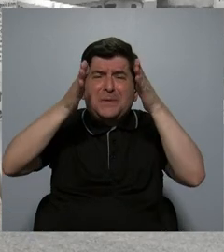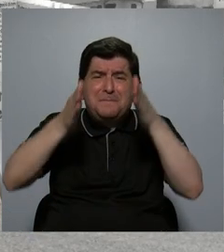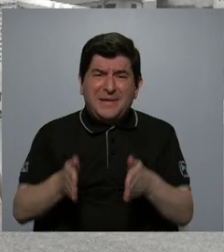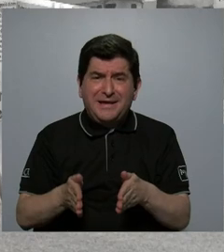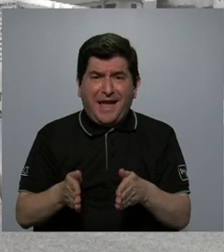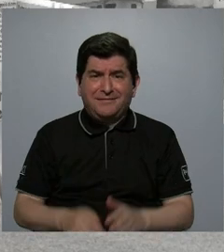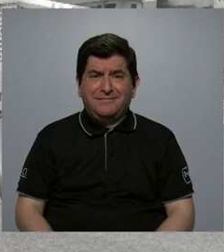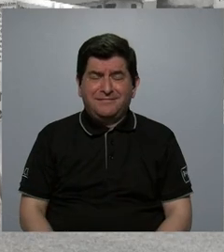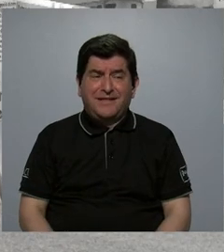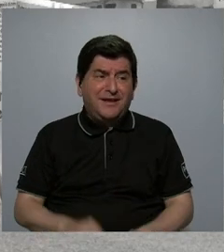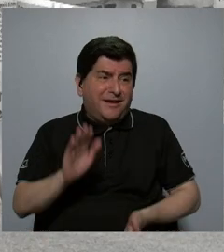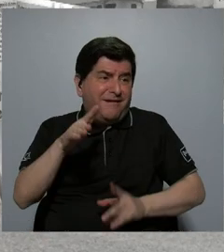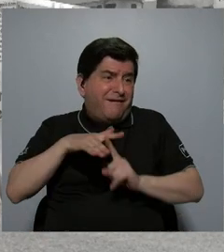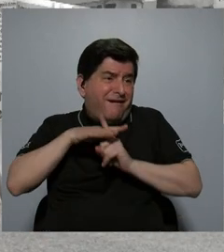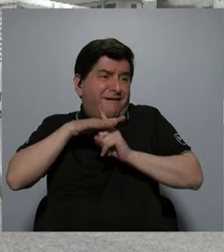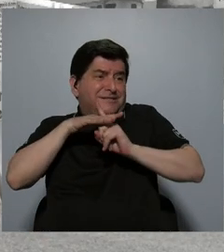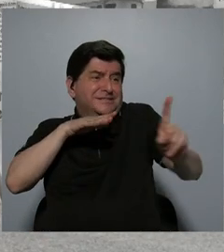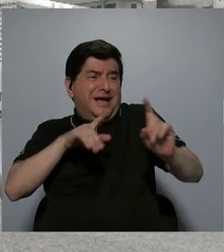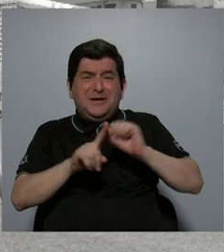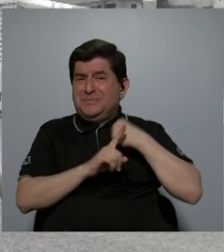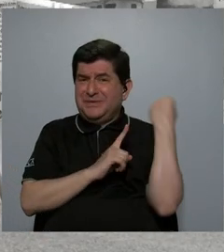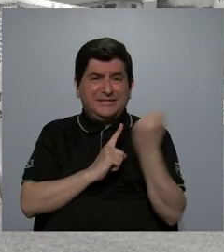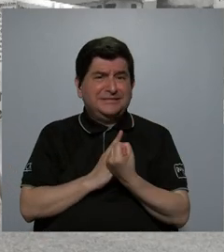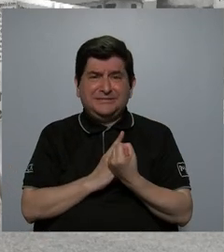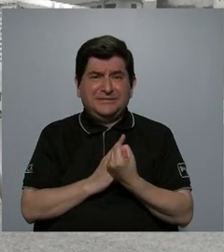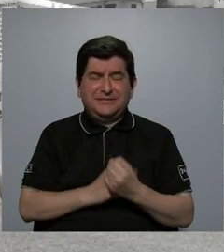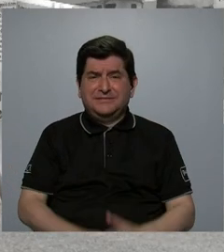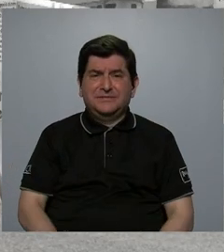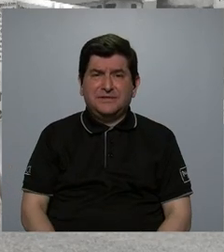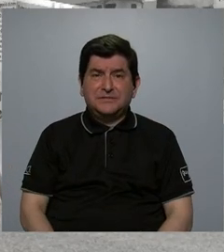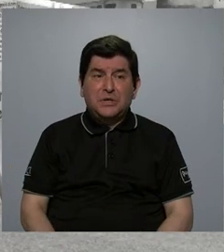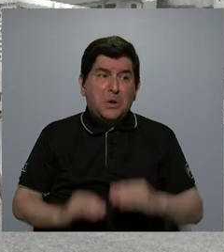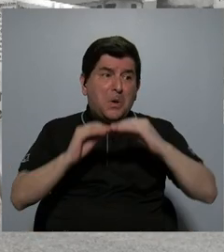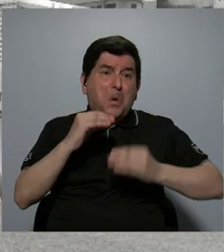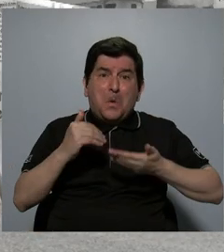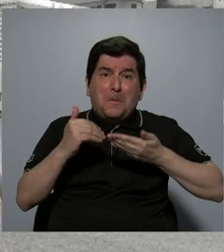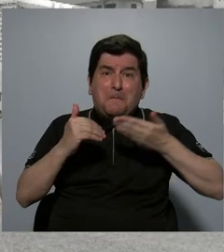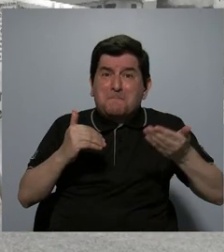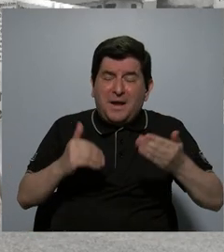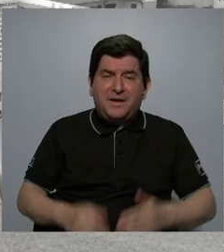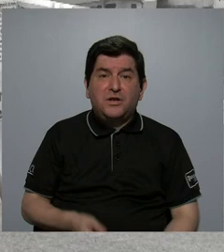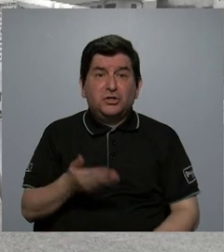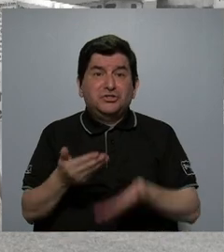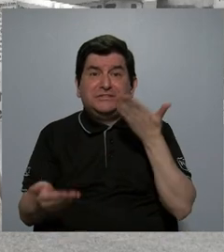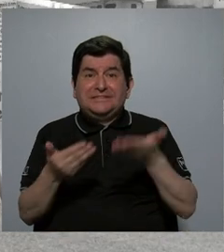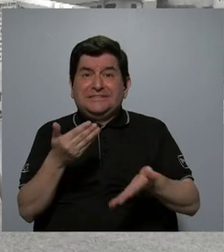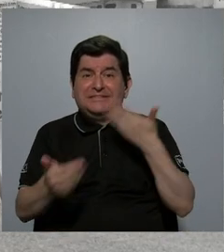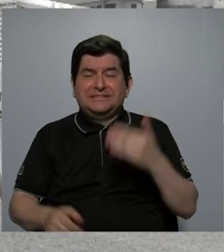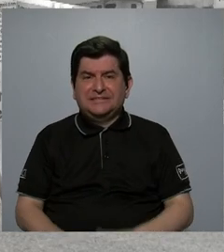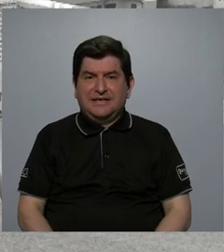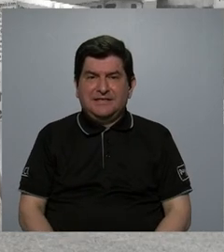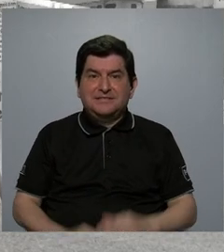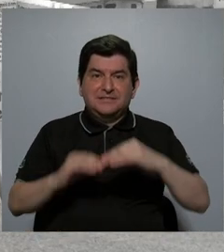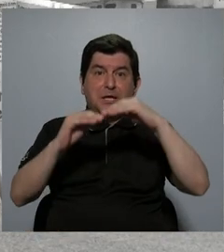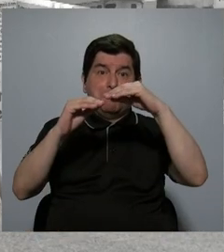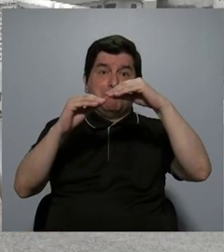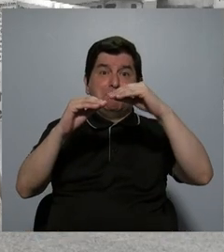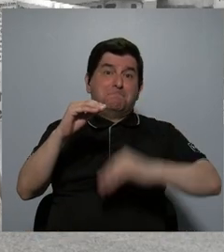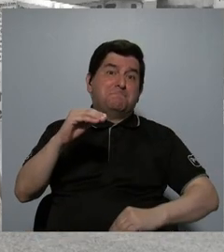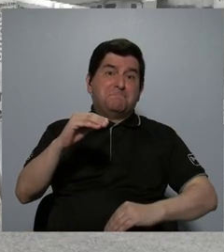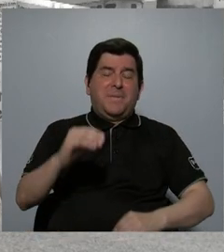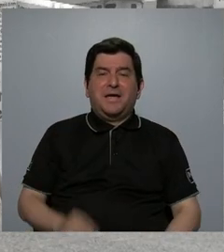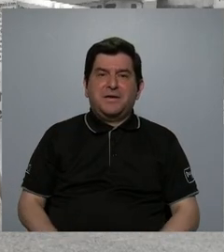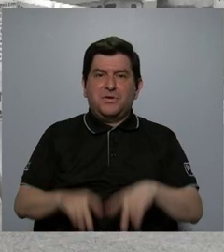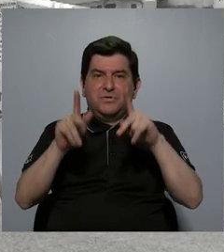escapar de ciertas condiciones con lo mínimo y casi es menos que el